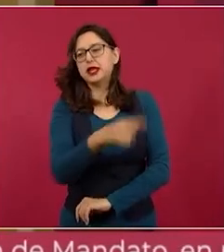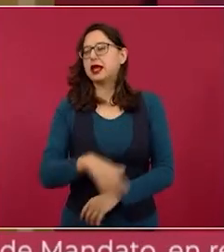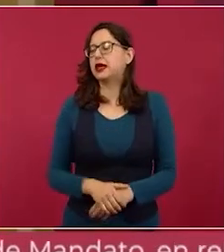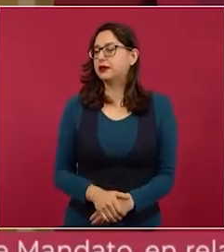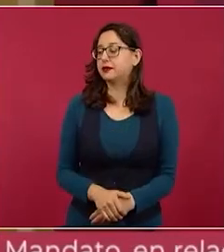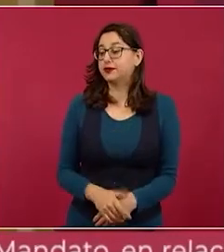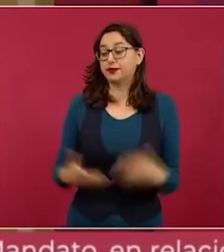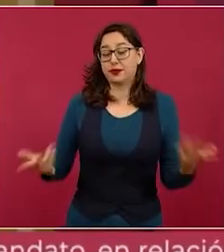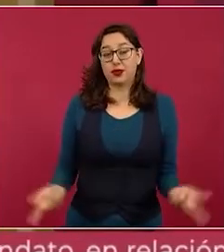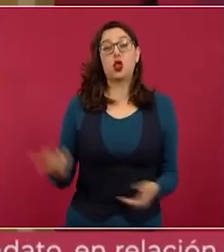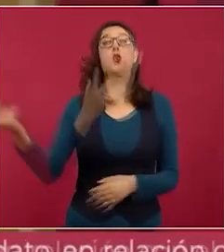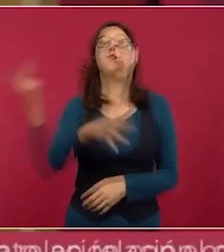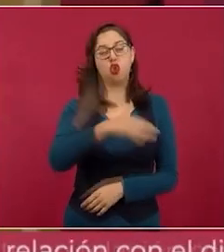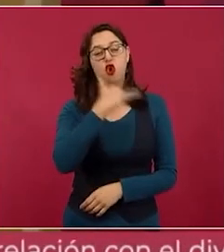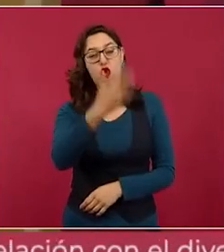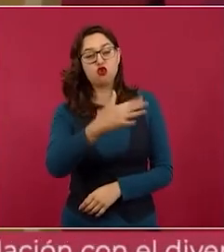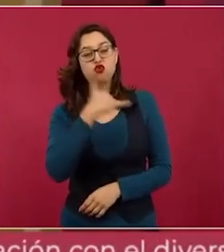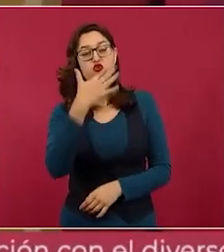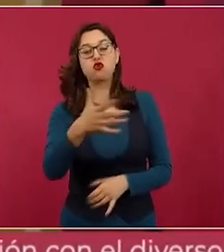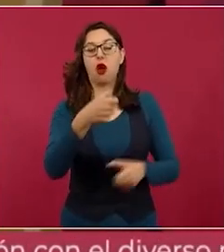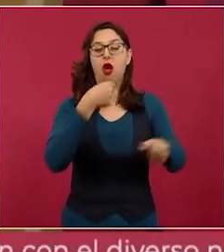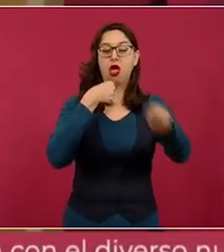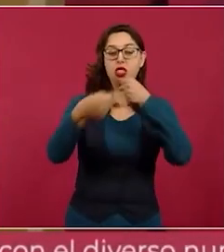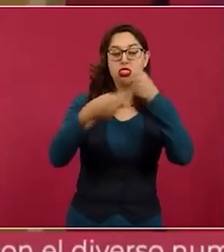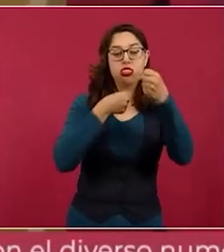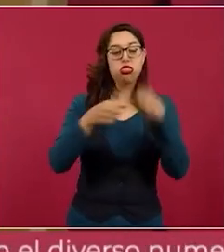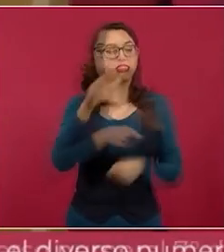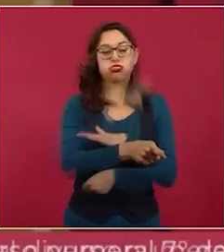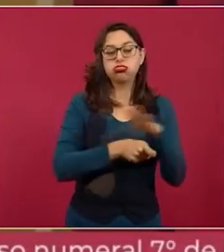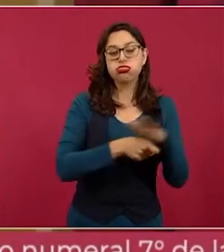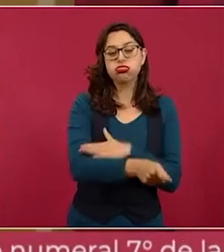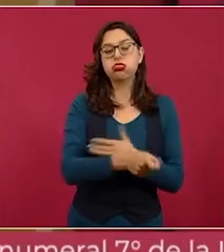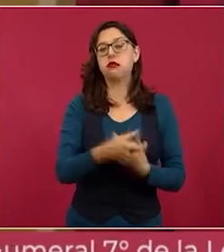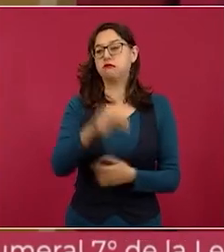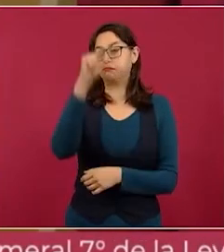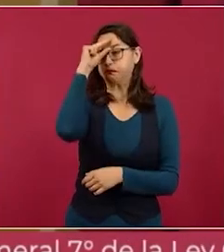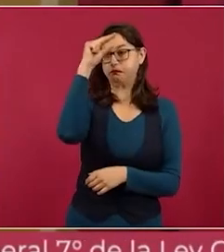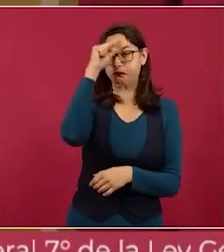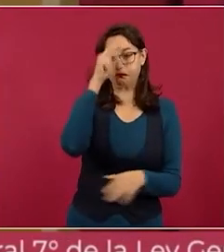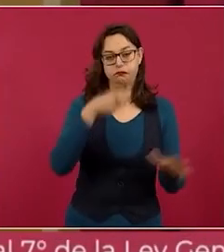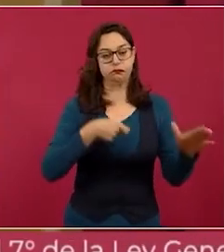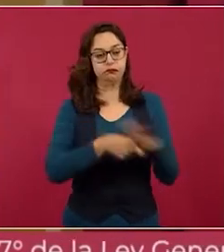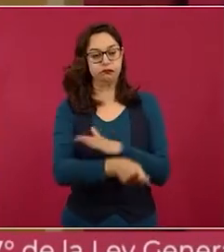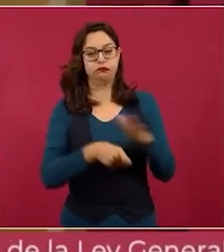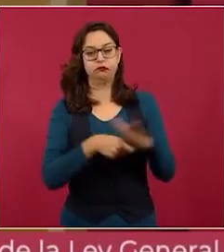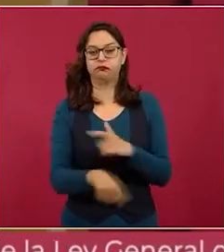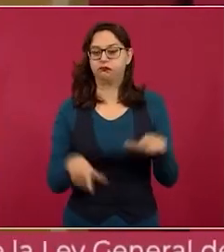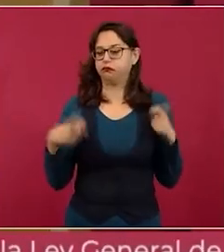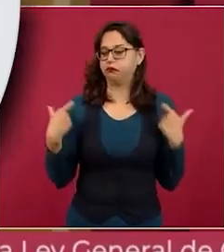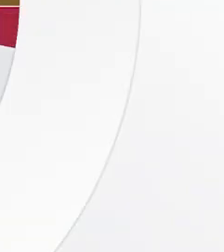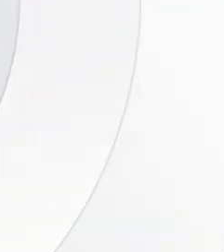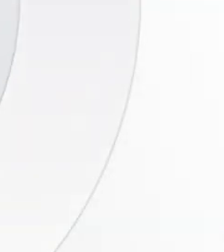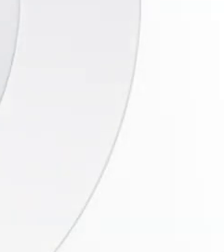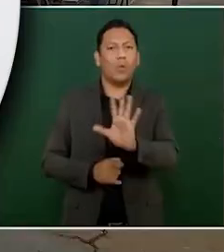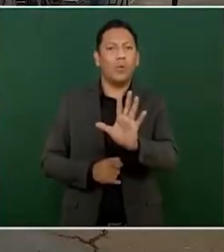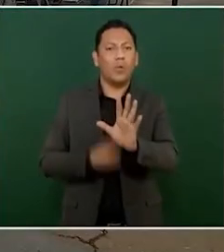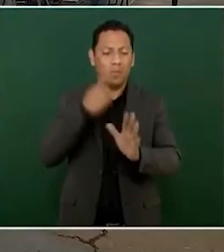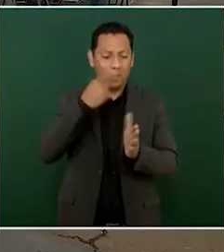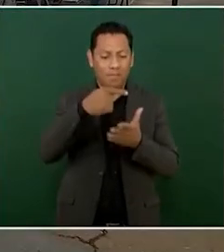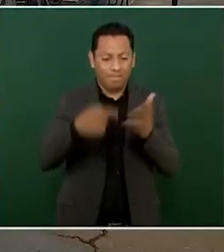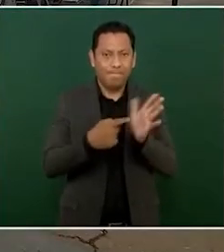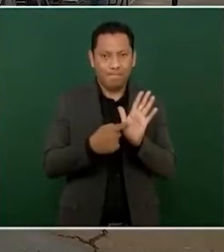prensa que se vende o se alquila, de intelectuales convencieros y de potentados dominados por la codicia.